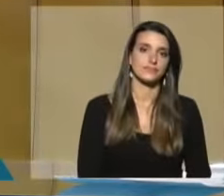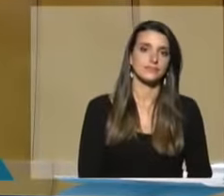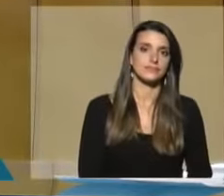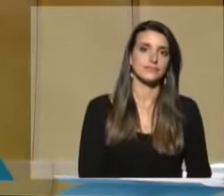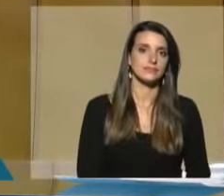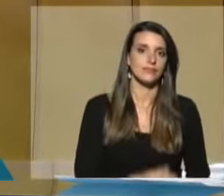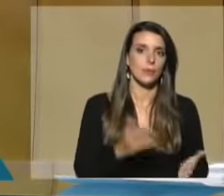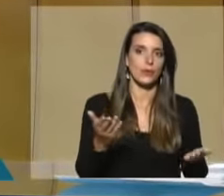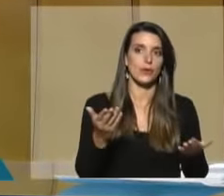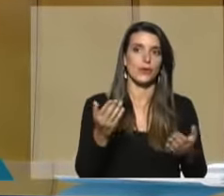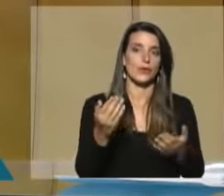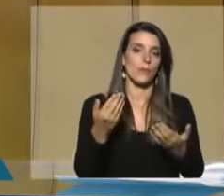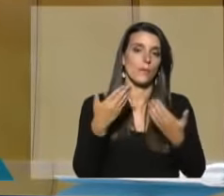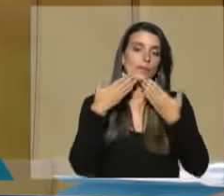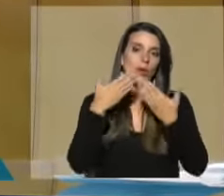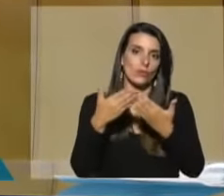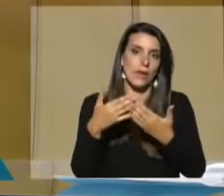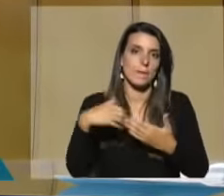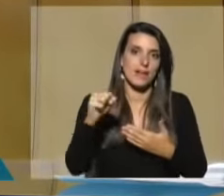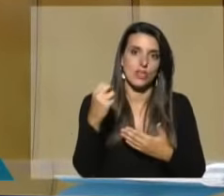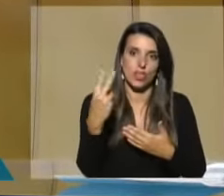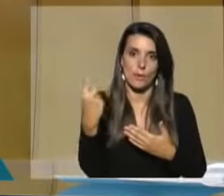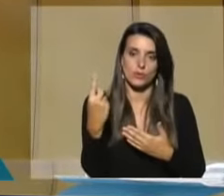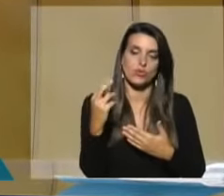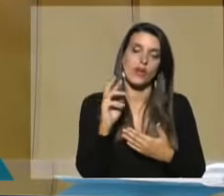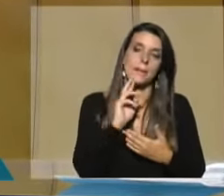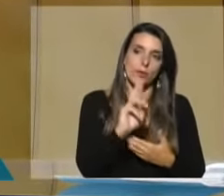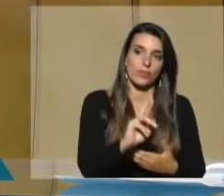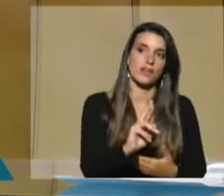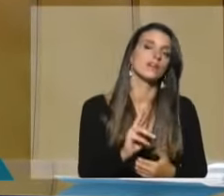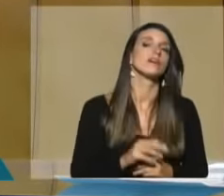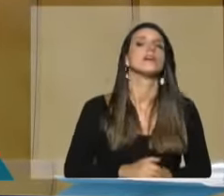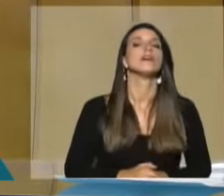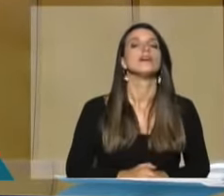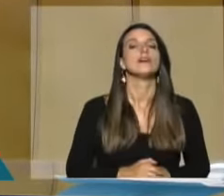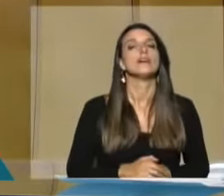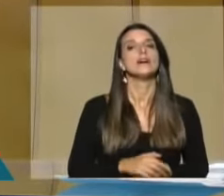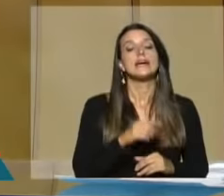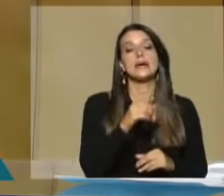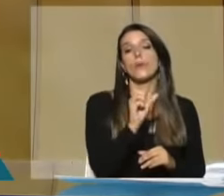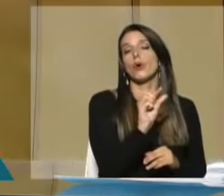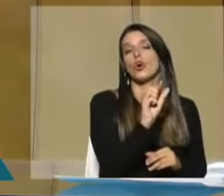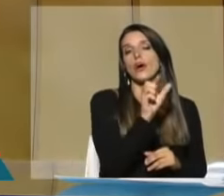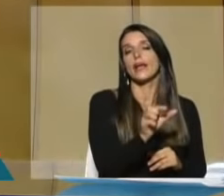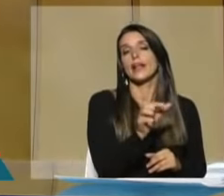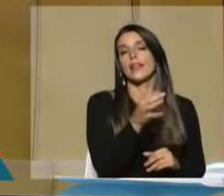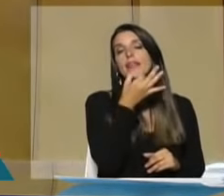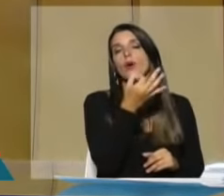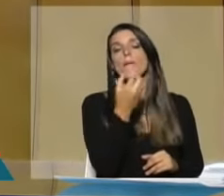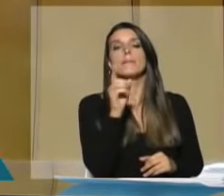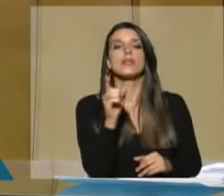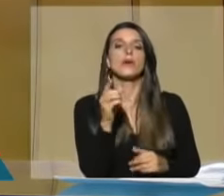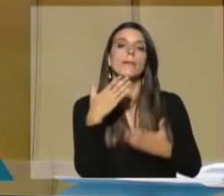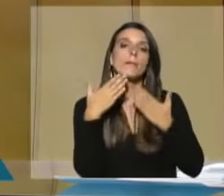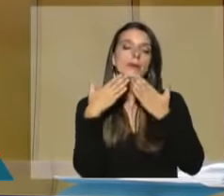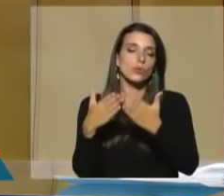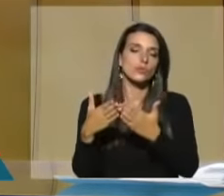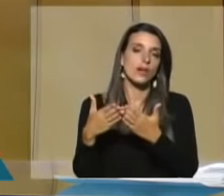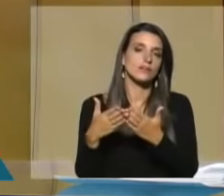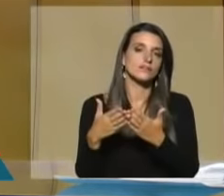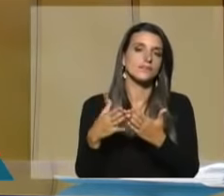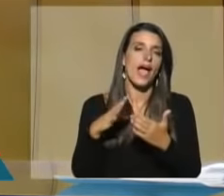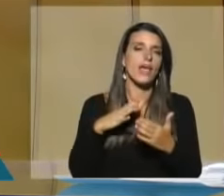Senador, tengo tiempo para hacerle una pregunta a usted, dos minutos para responder. Un poco lo había dicho Michelini, pero ¿hay